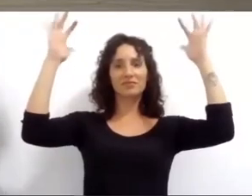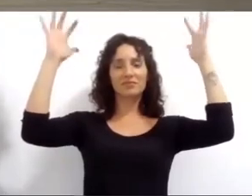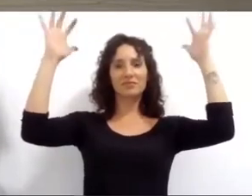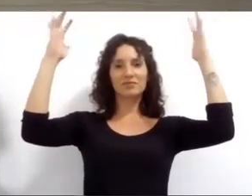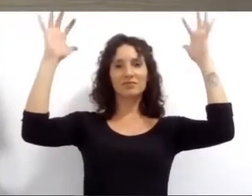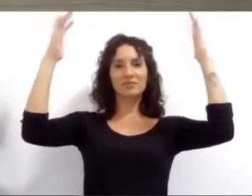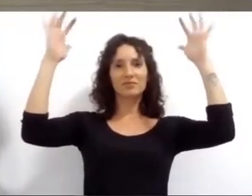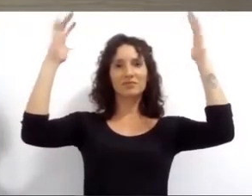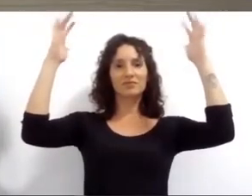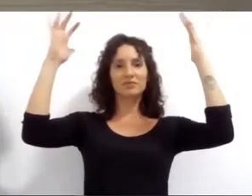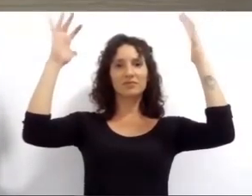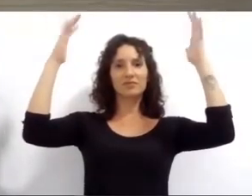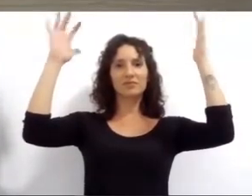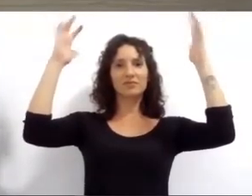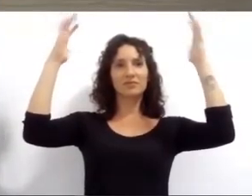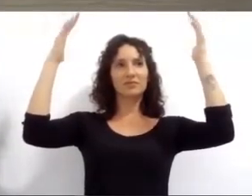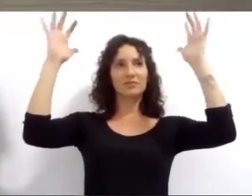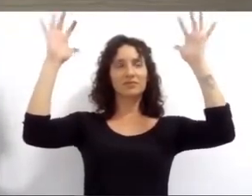gracias